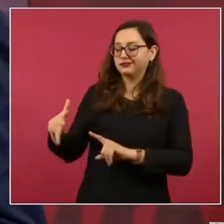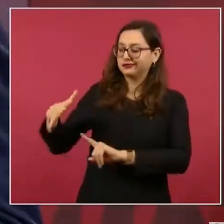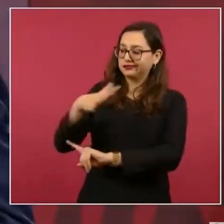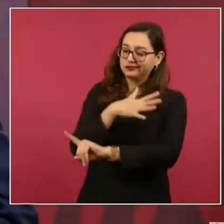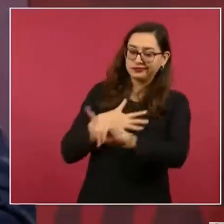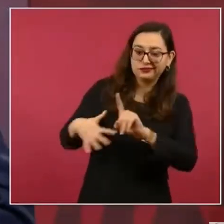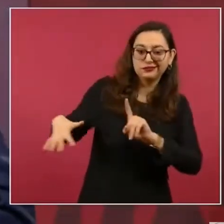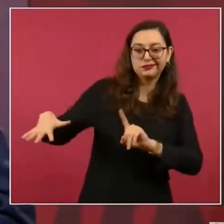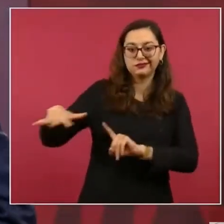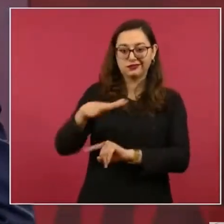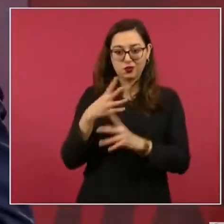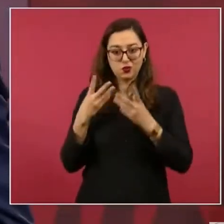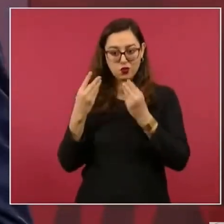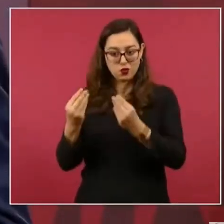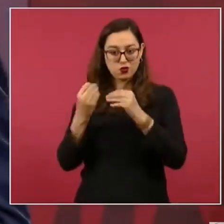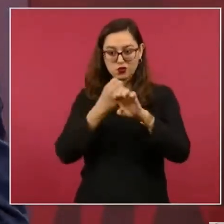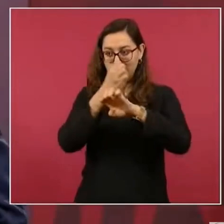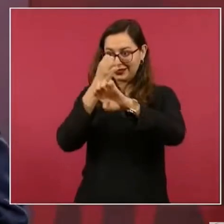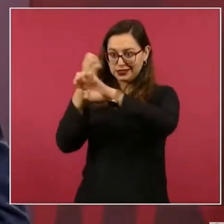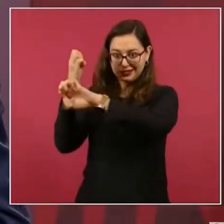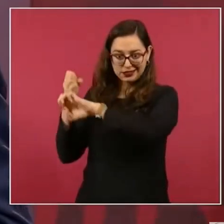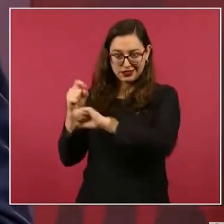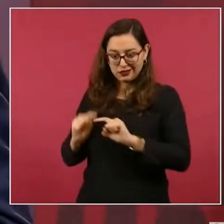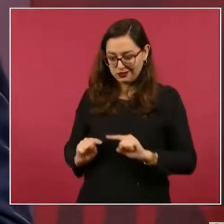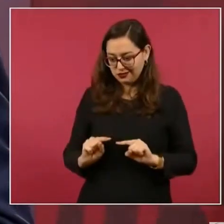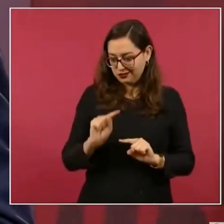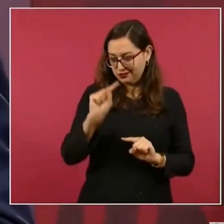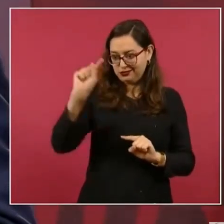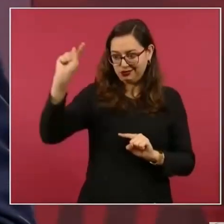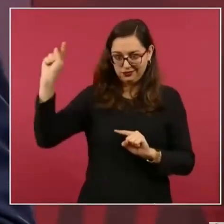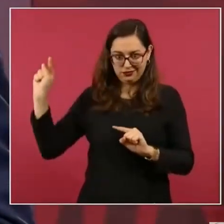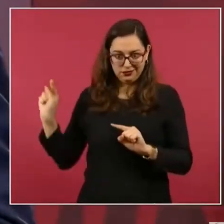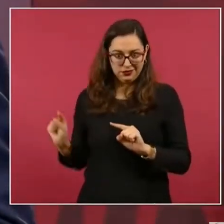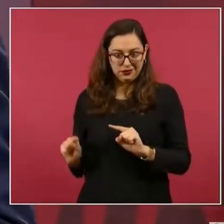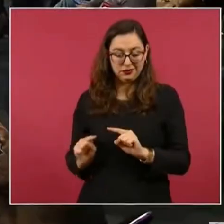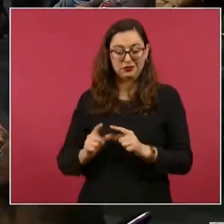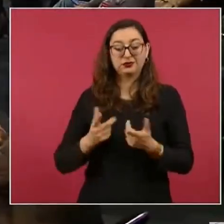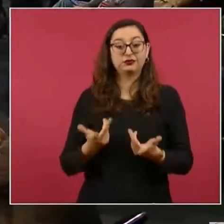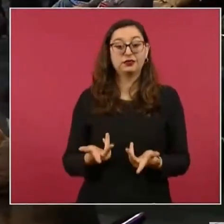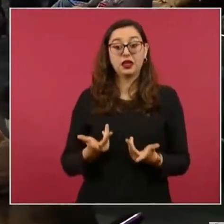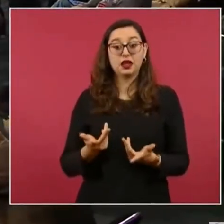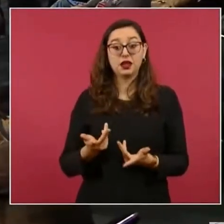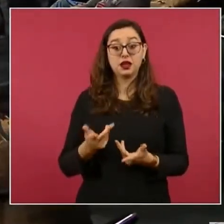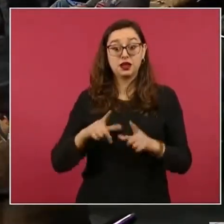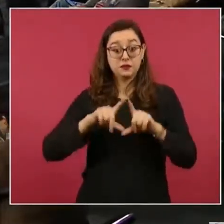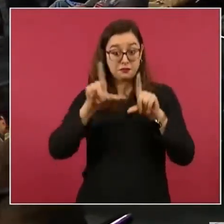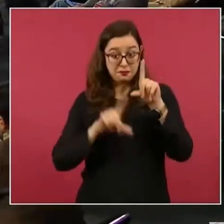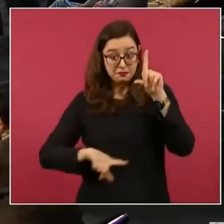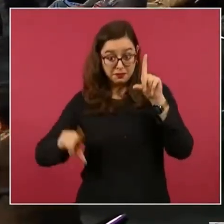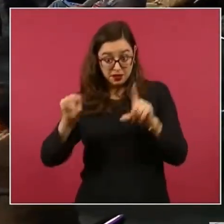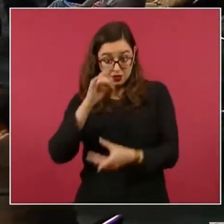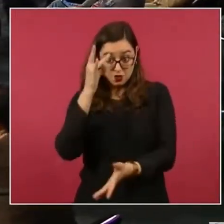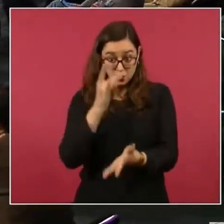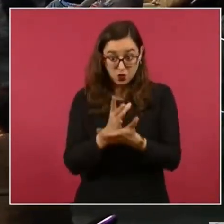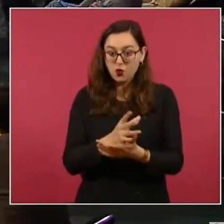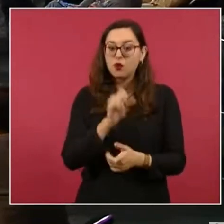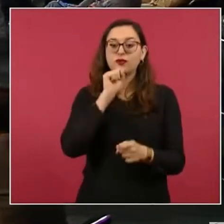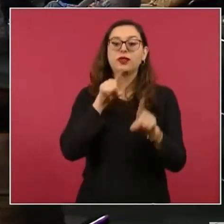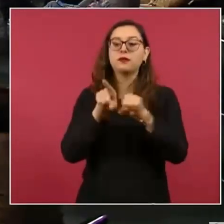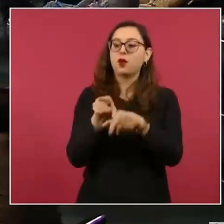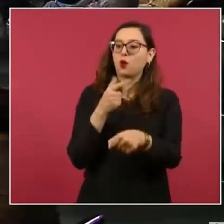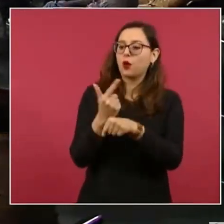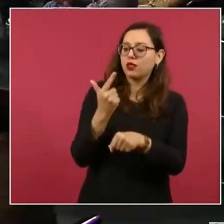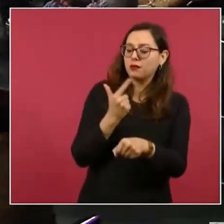porque incluso no es nada más el sur de México, es Guatemala, es Honduras,